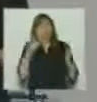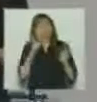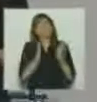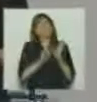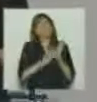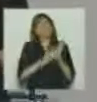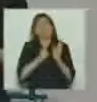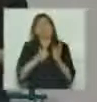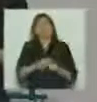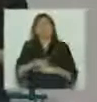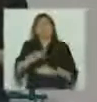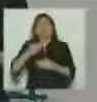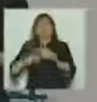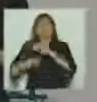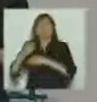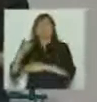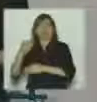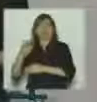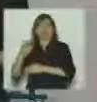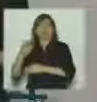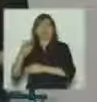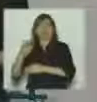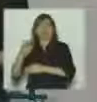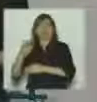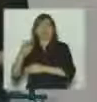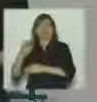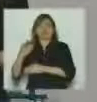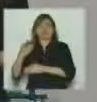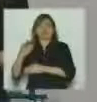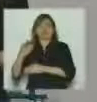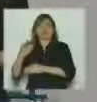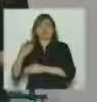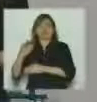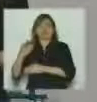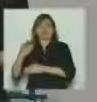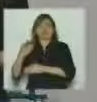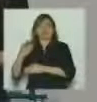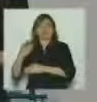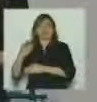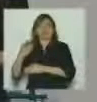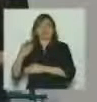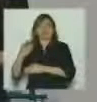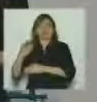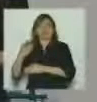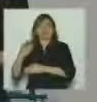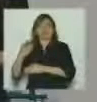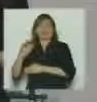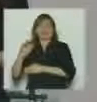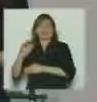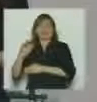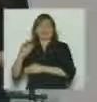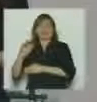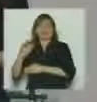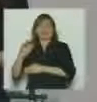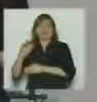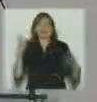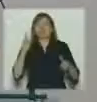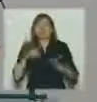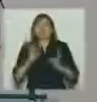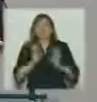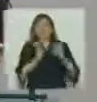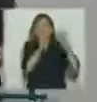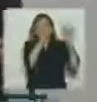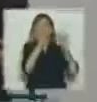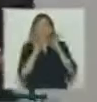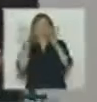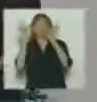teníamos en esto, no solamente en distribución, en democratización, sino fundamentalmente en poder llegar geográficamente